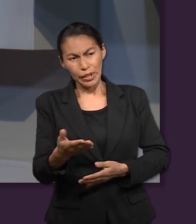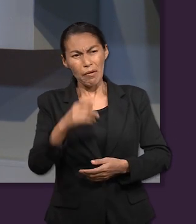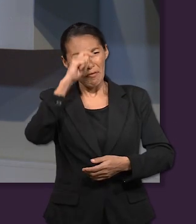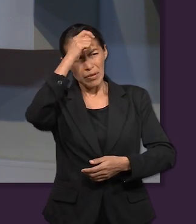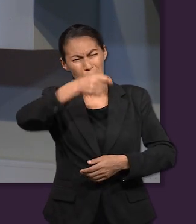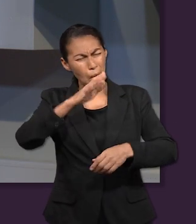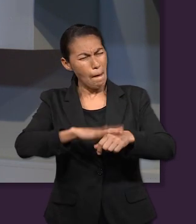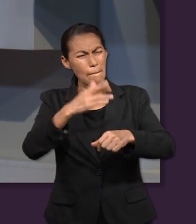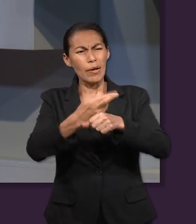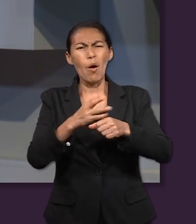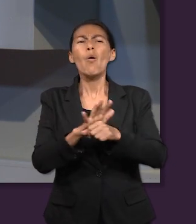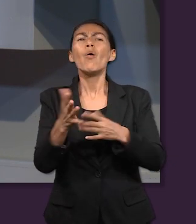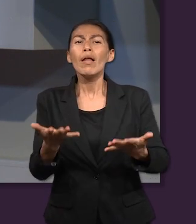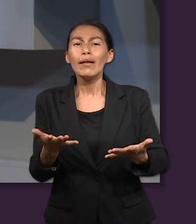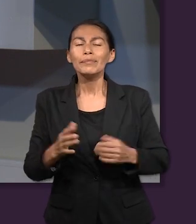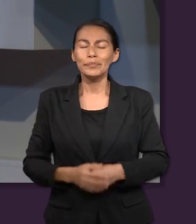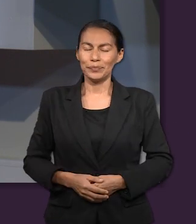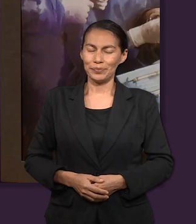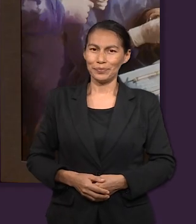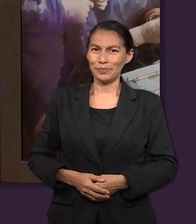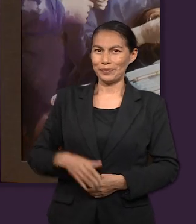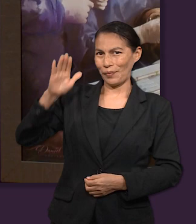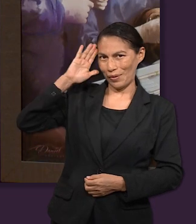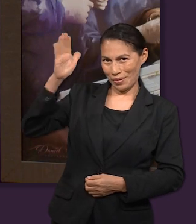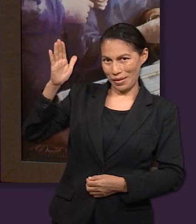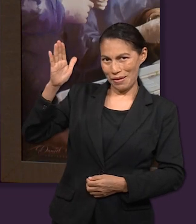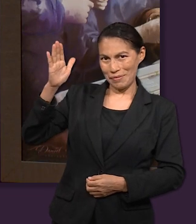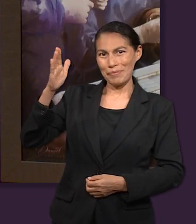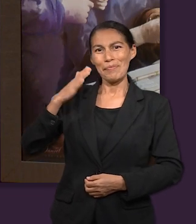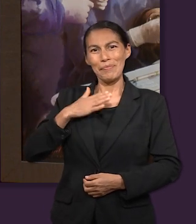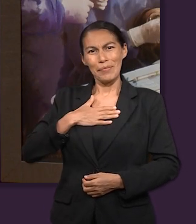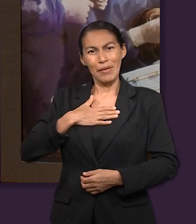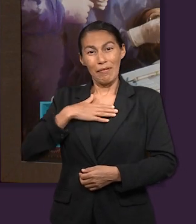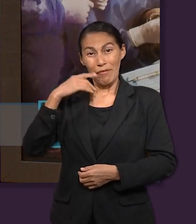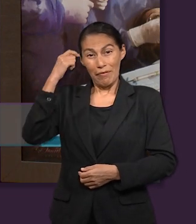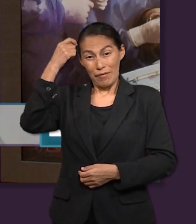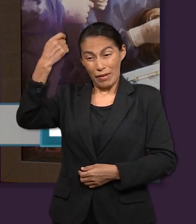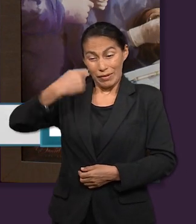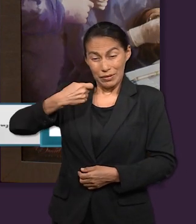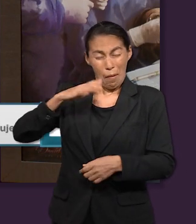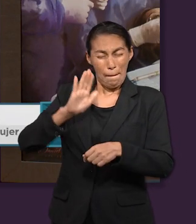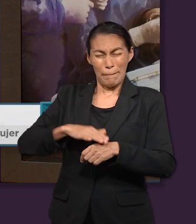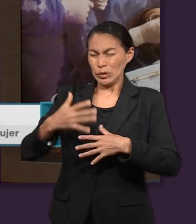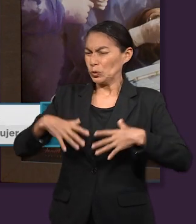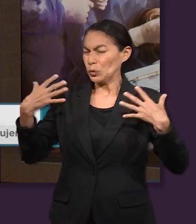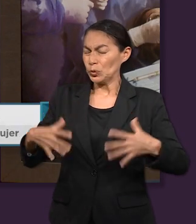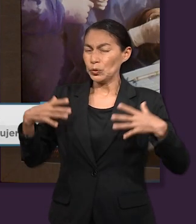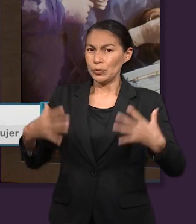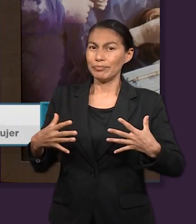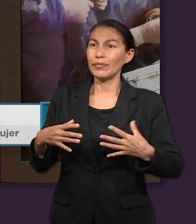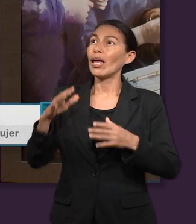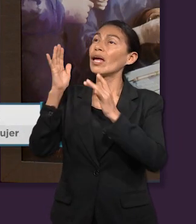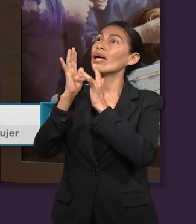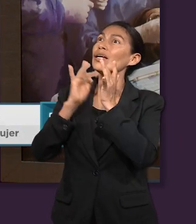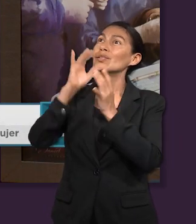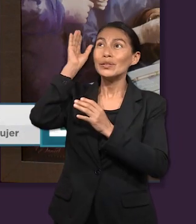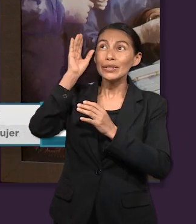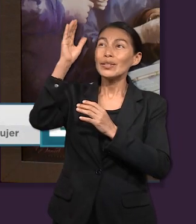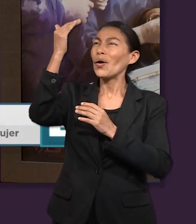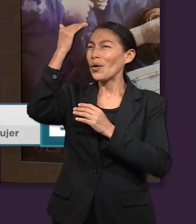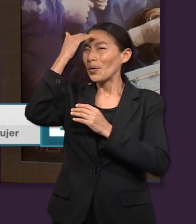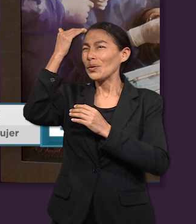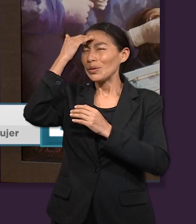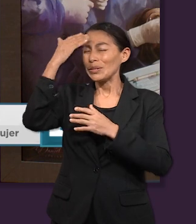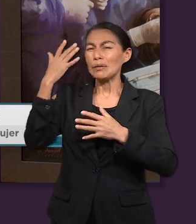sido su mayor bendición en la vida? Hola, ¿qué tal? Mi mayor bendición ha sido conocer